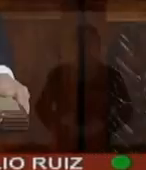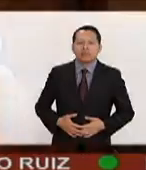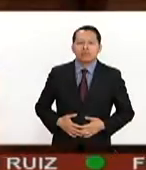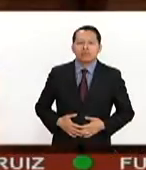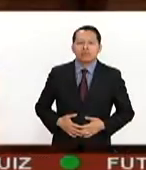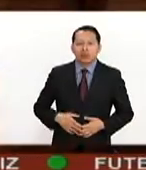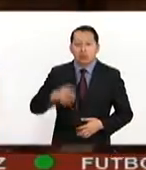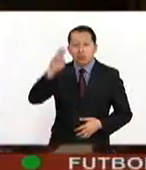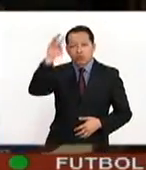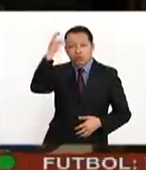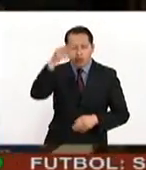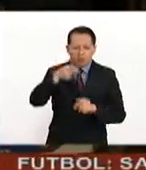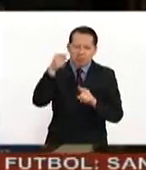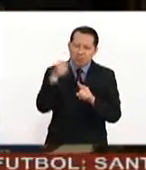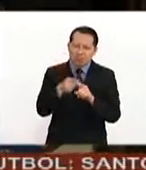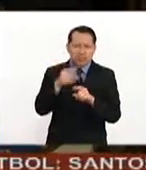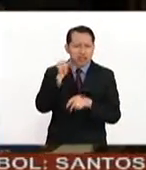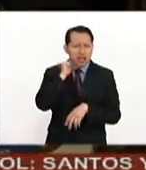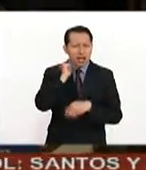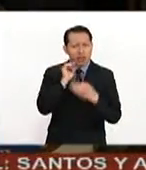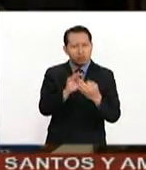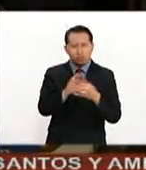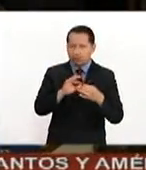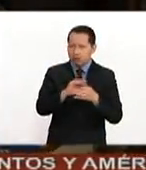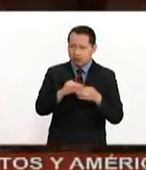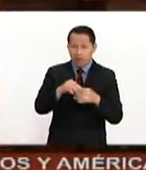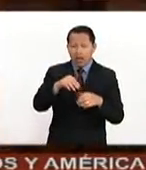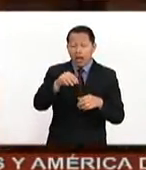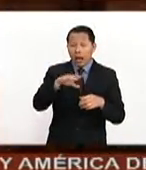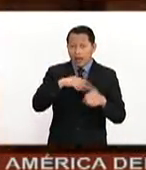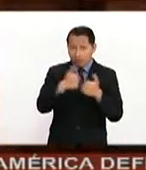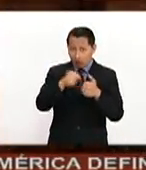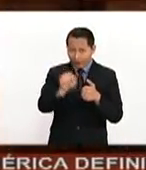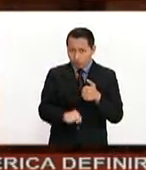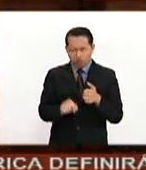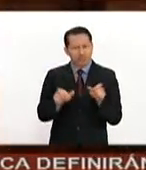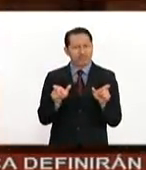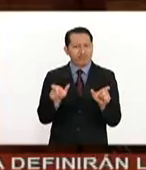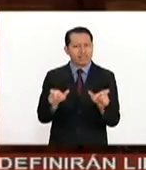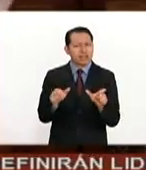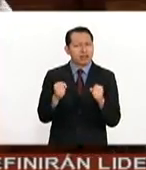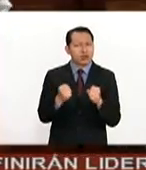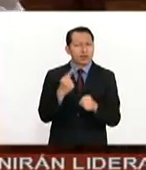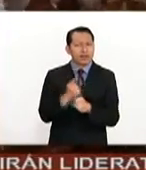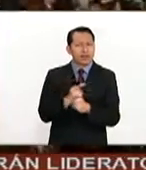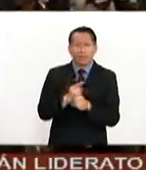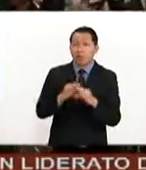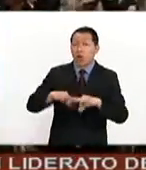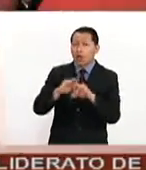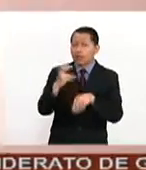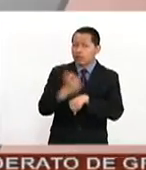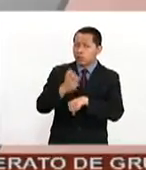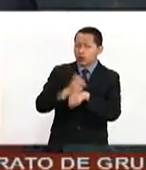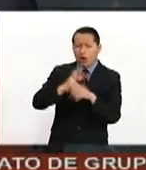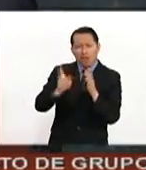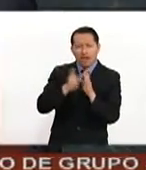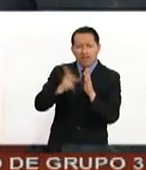Donald Trump Donald insiste en el Congreso reforzar la seguridad en la frontera sur y devolverle la grandeza a Estados Unidos